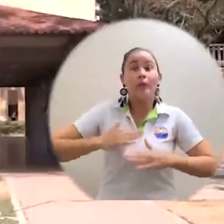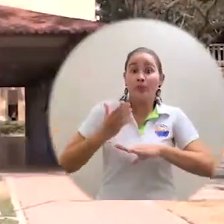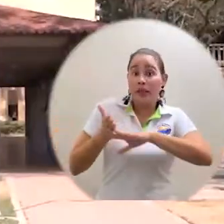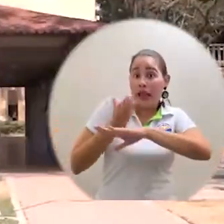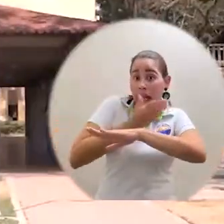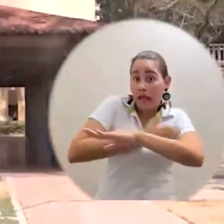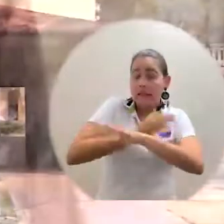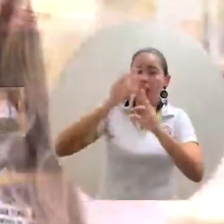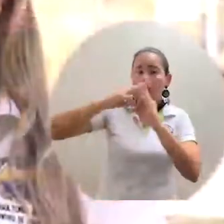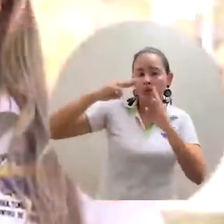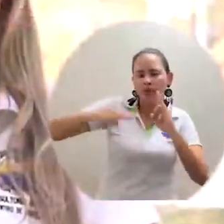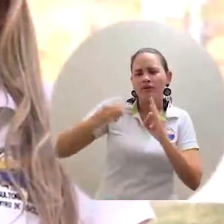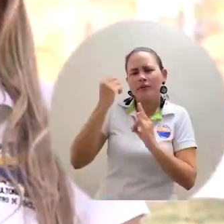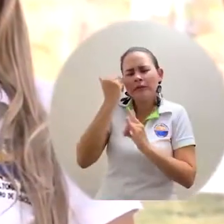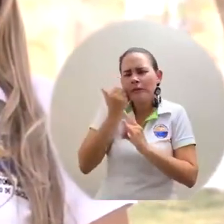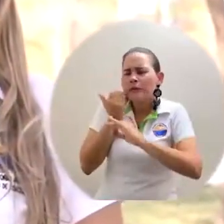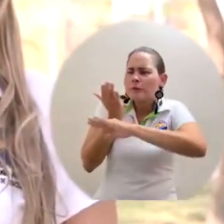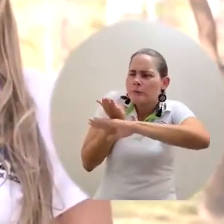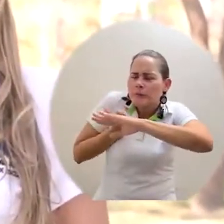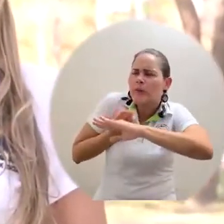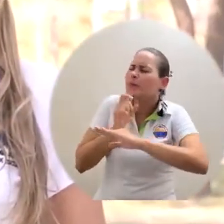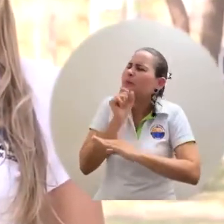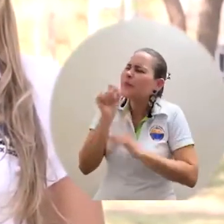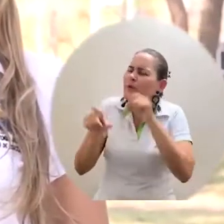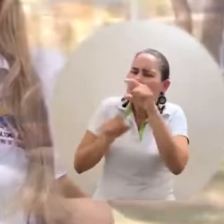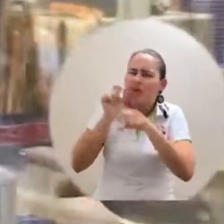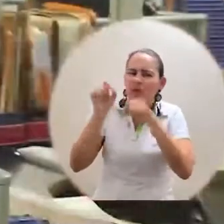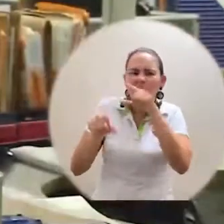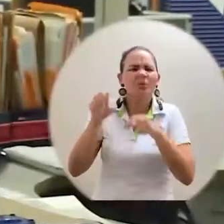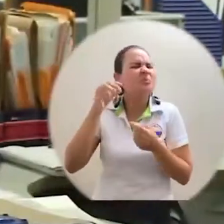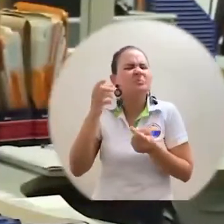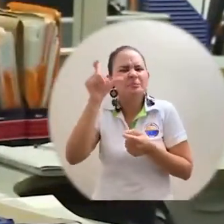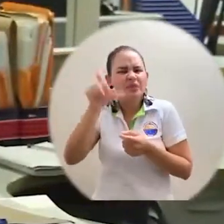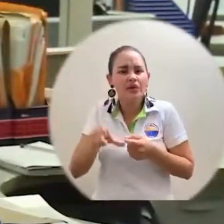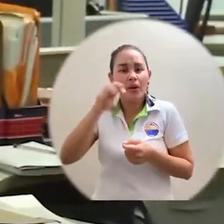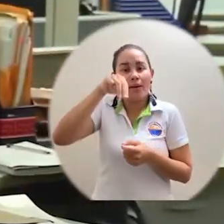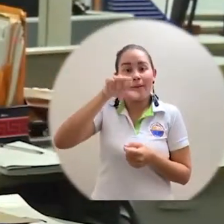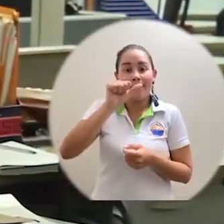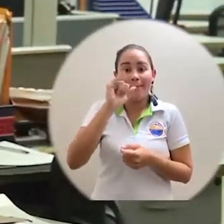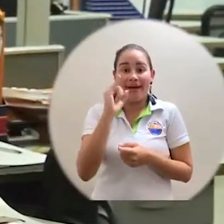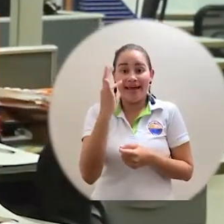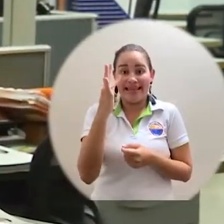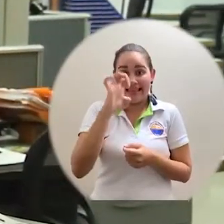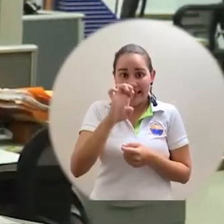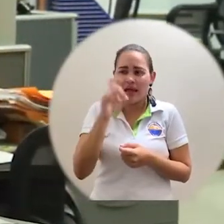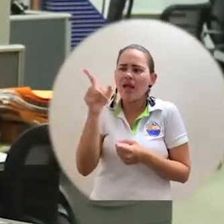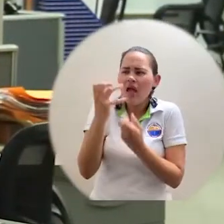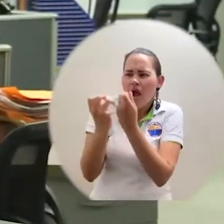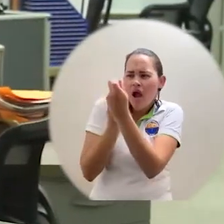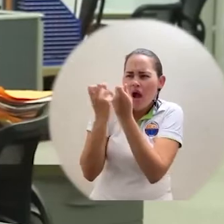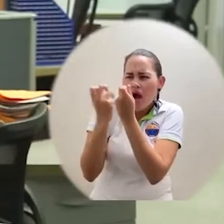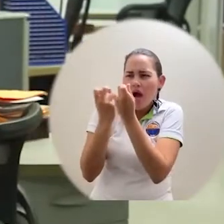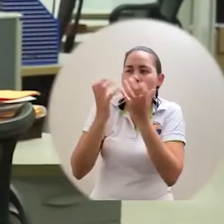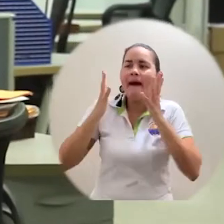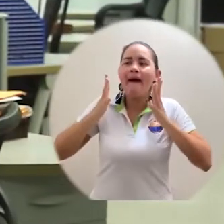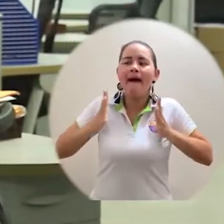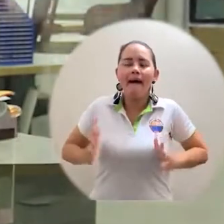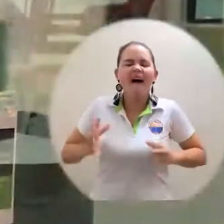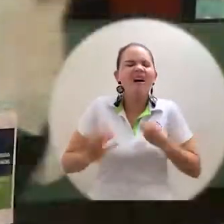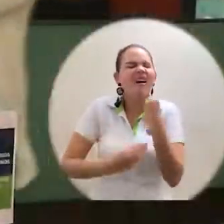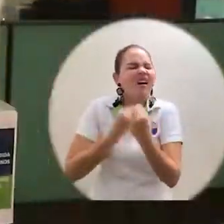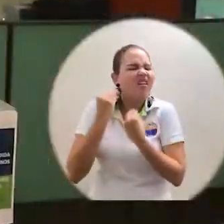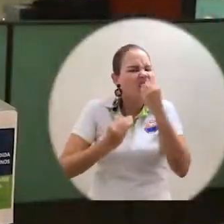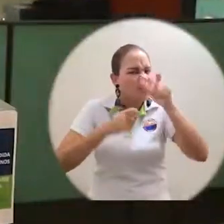alma mater ha consultado a la abogada especialista Maite Cañate Barreneche, quien desde su experticia en el tema nos ayudará a entender el proceso legal